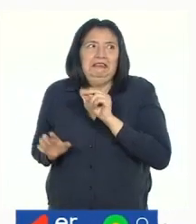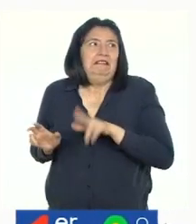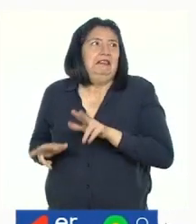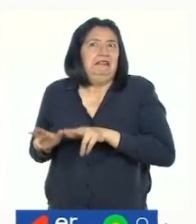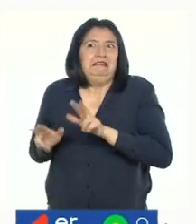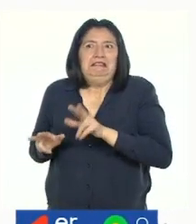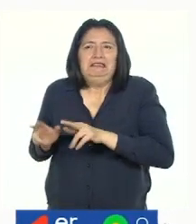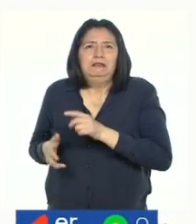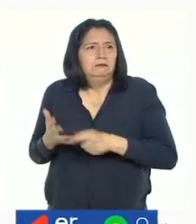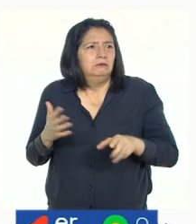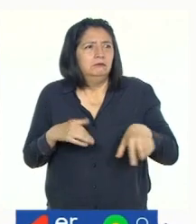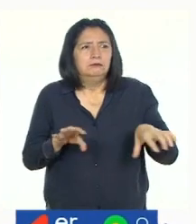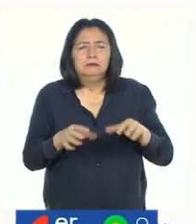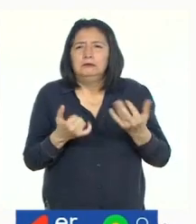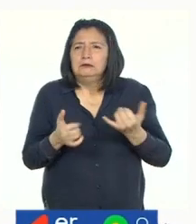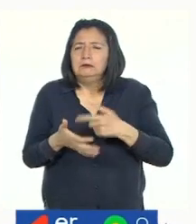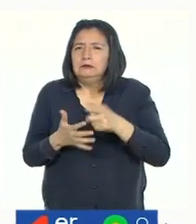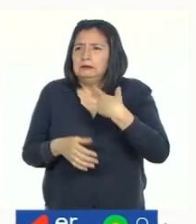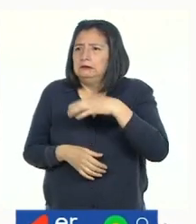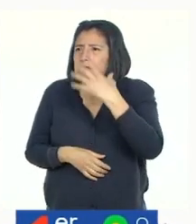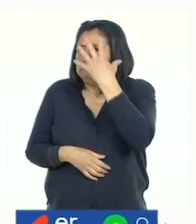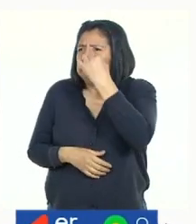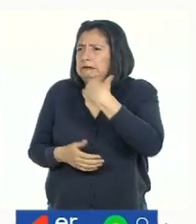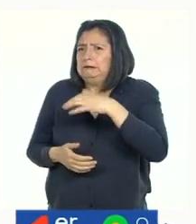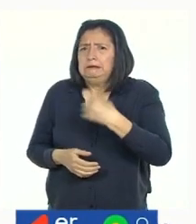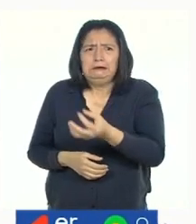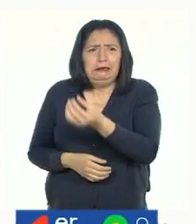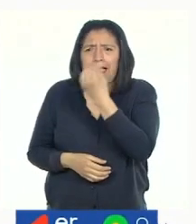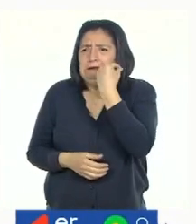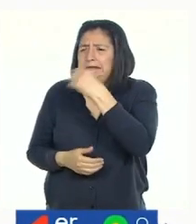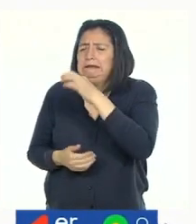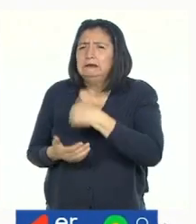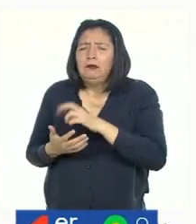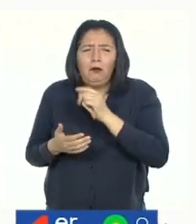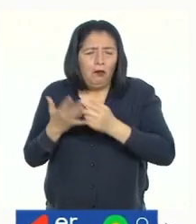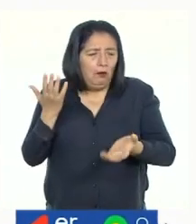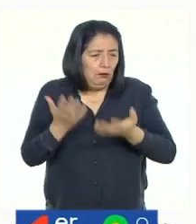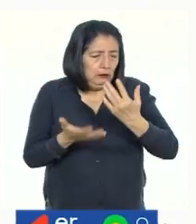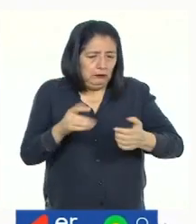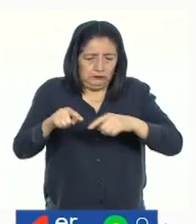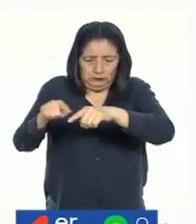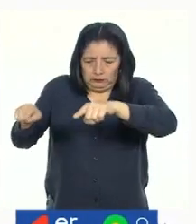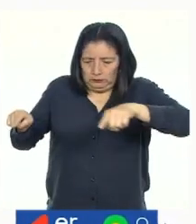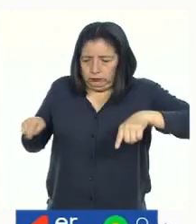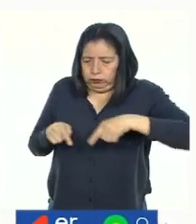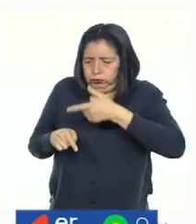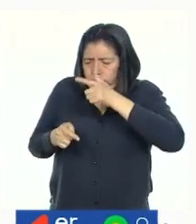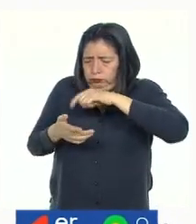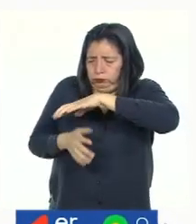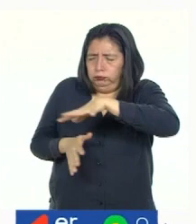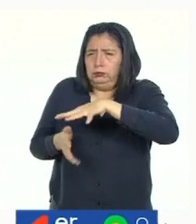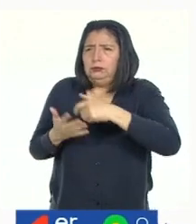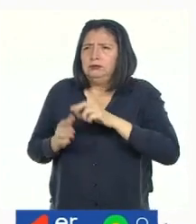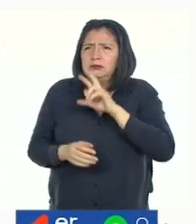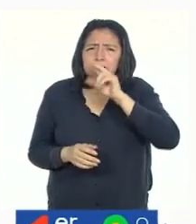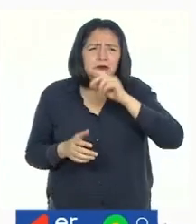¿Y qué hacemos ahora? ¡El lobo va a cazar al pato! ¿Y si apareciera una laguna como la del patito feo?